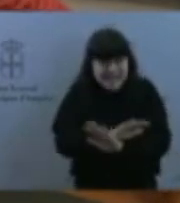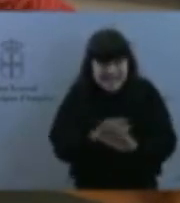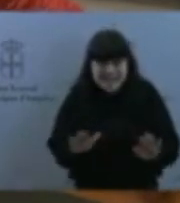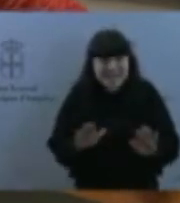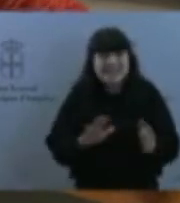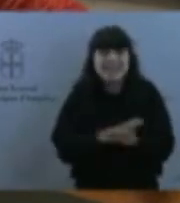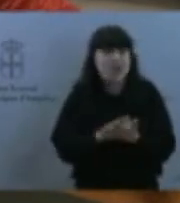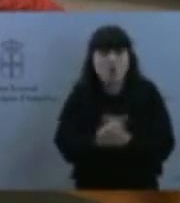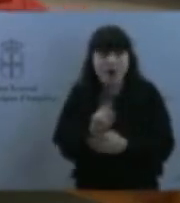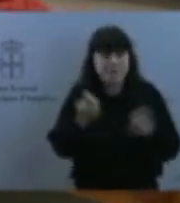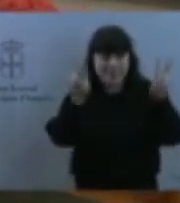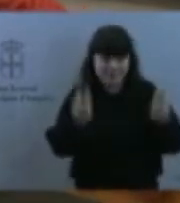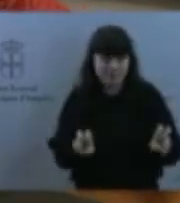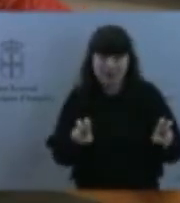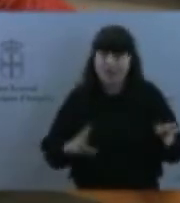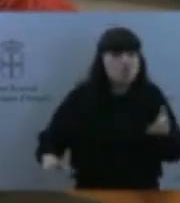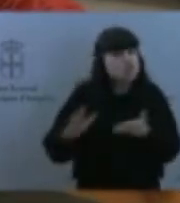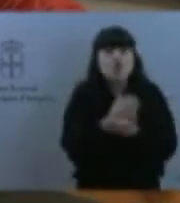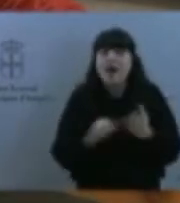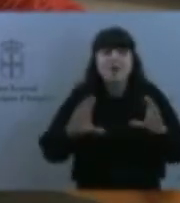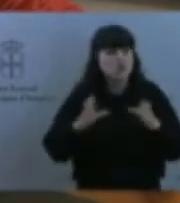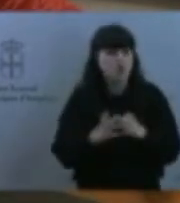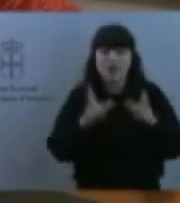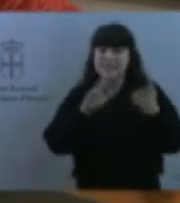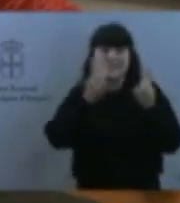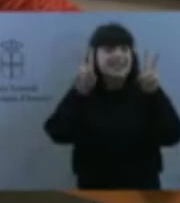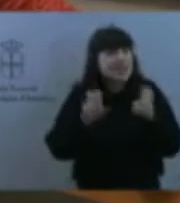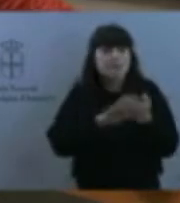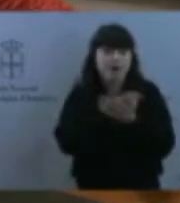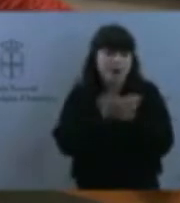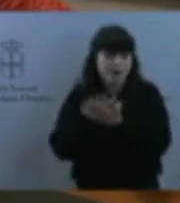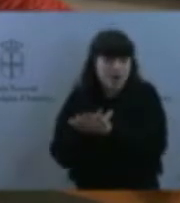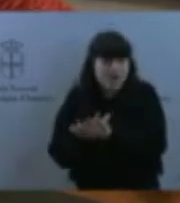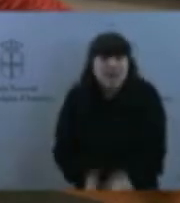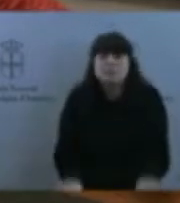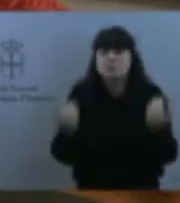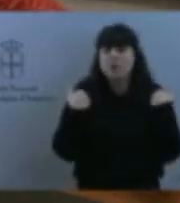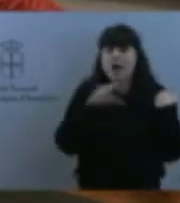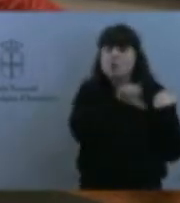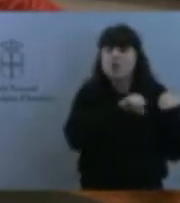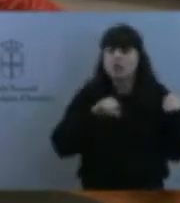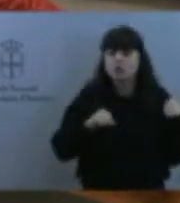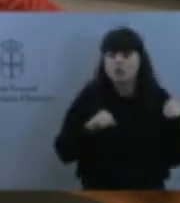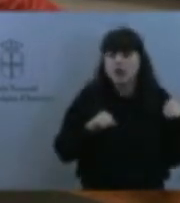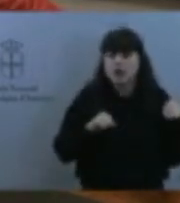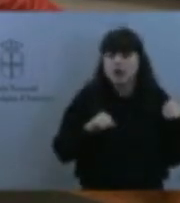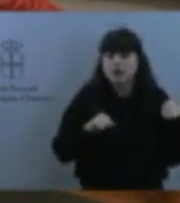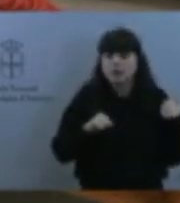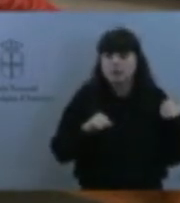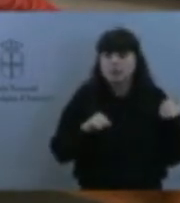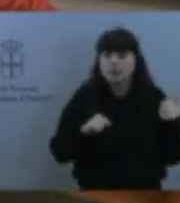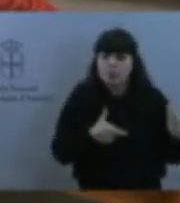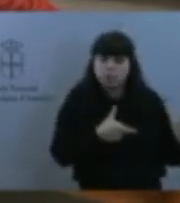Es una competencia de las comunidades autónomas, del apartado en las comunidades autónomas de los servicios